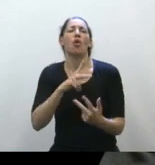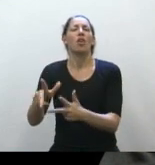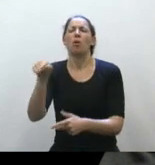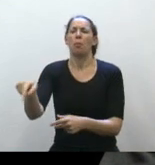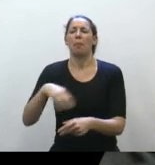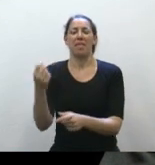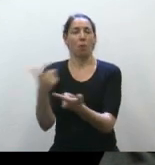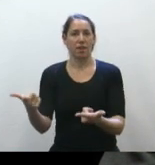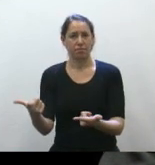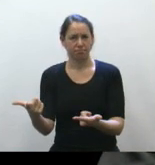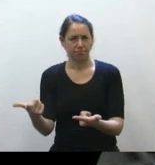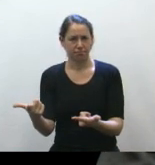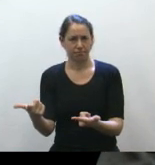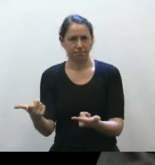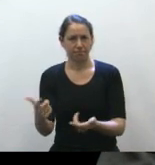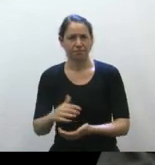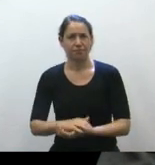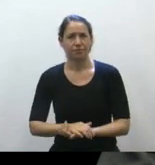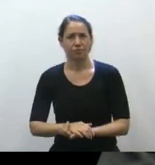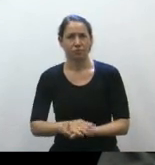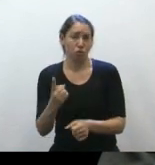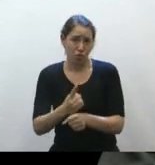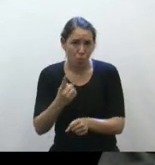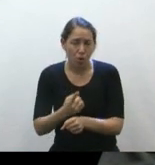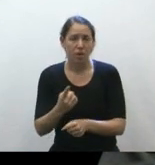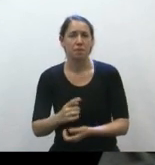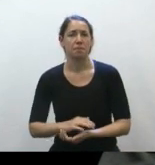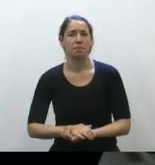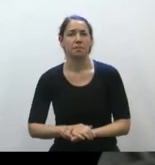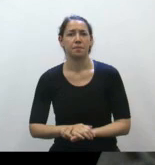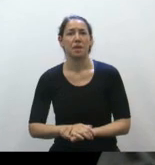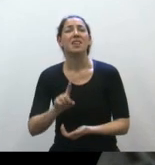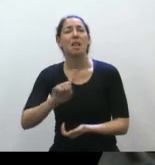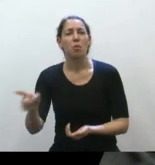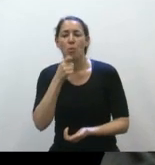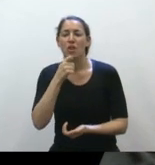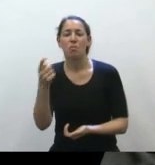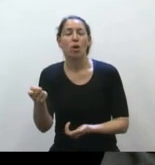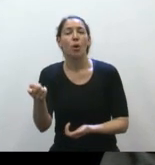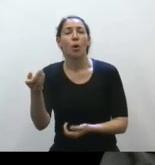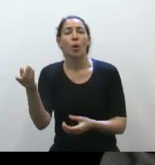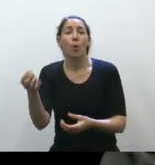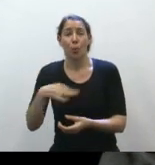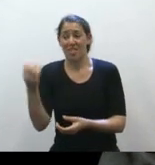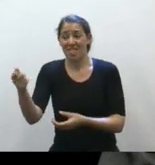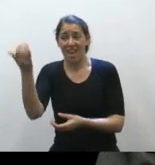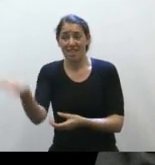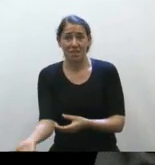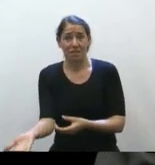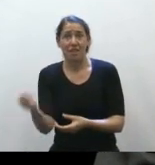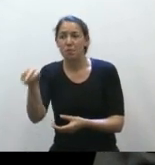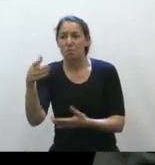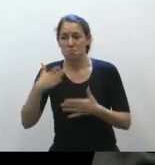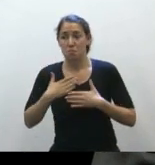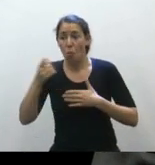No se le puede decir a alguien que tiene vida y es humano que no es humano.